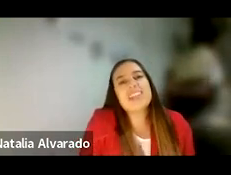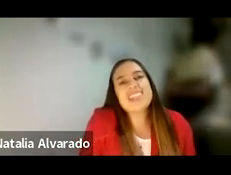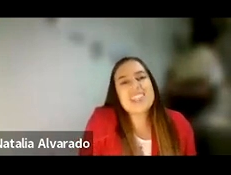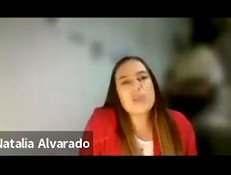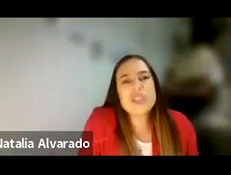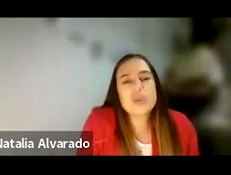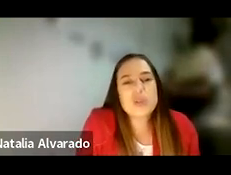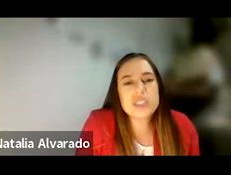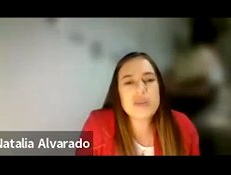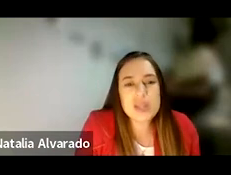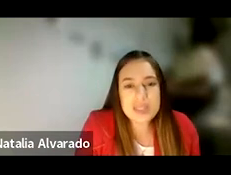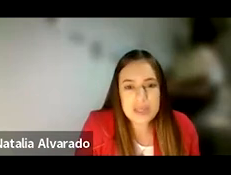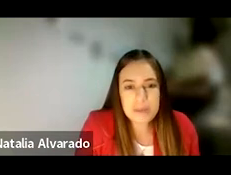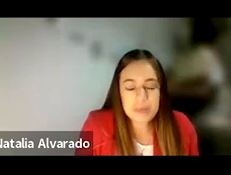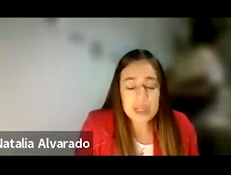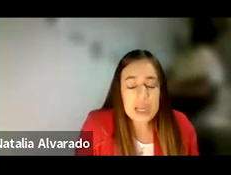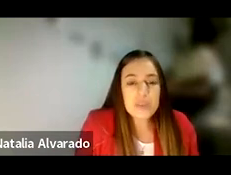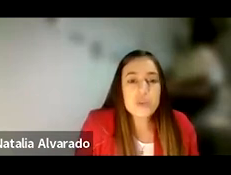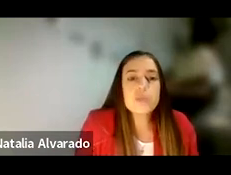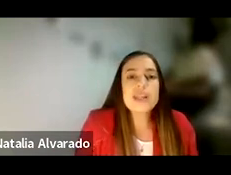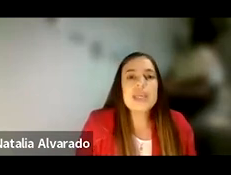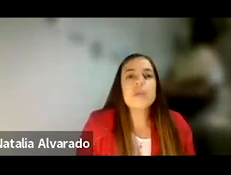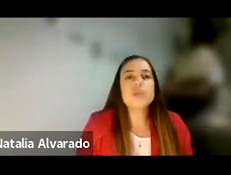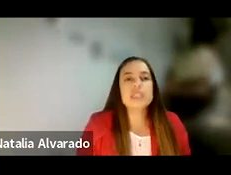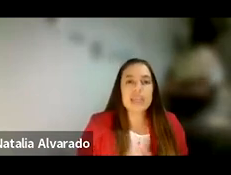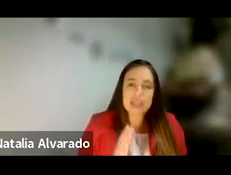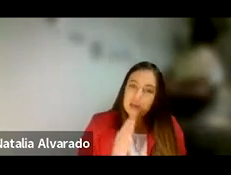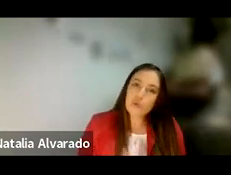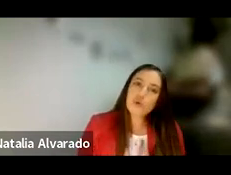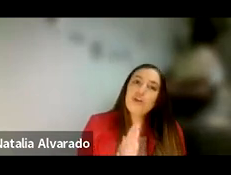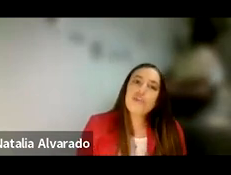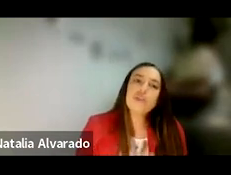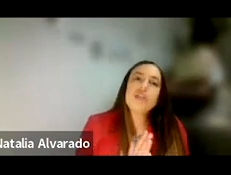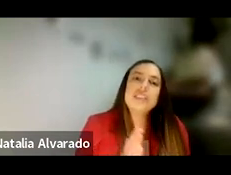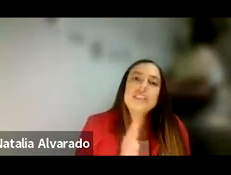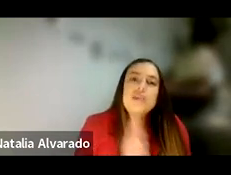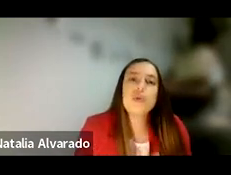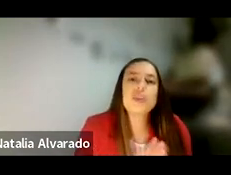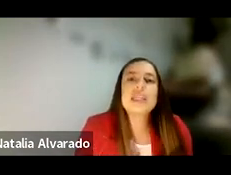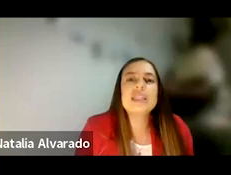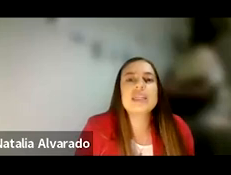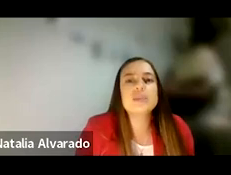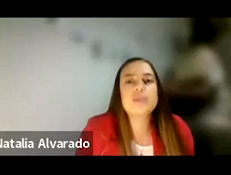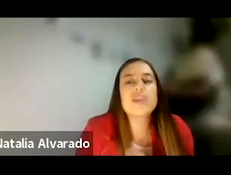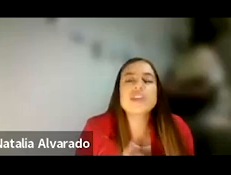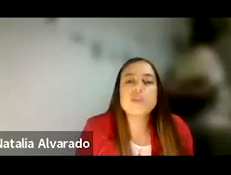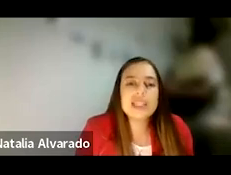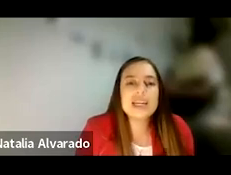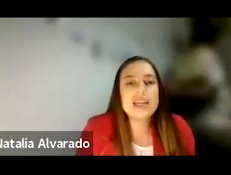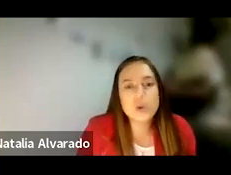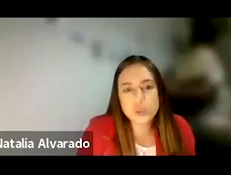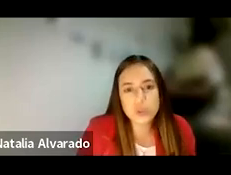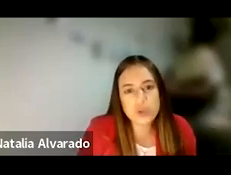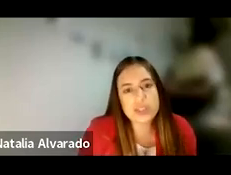nuevamente de este tipo de situaciones de violencia. Entonces, partimos desde que uno de los factores importantes que